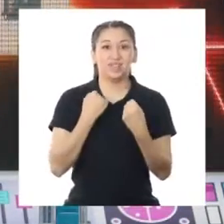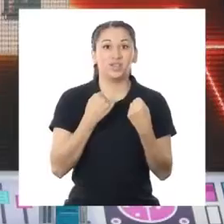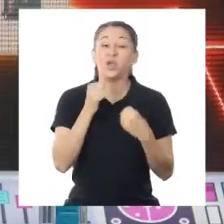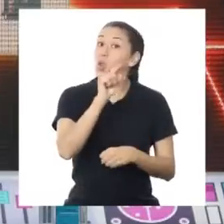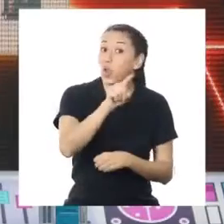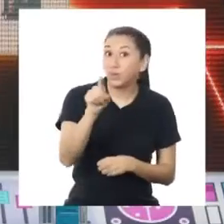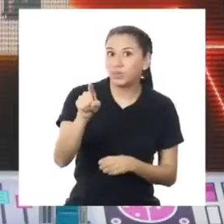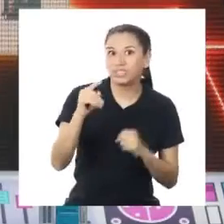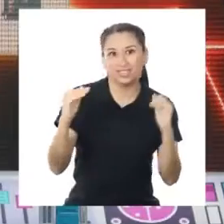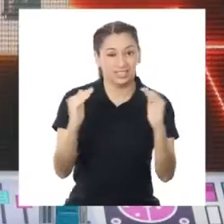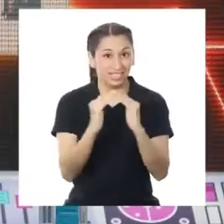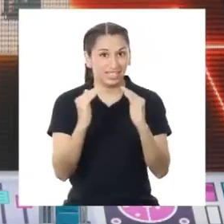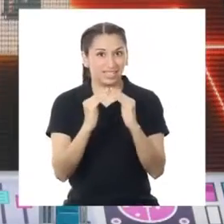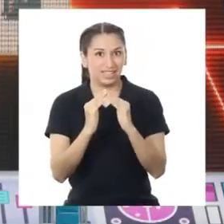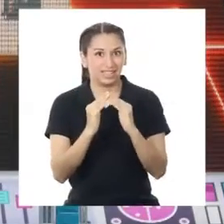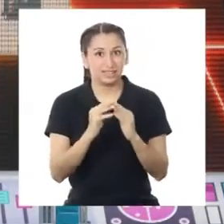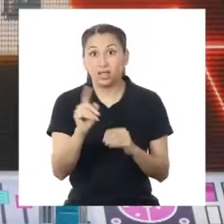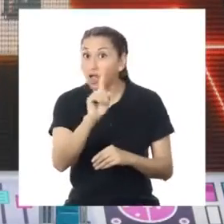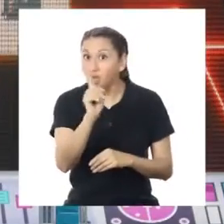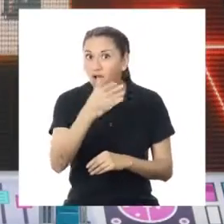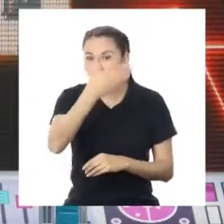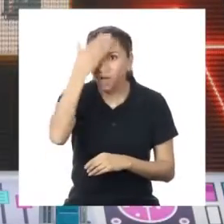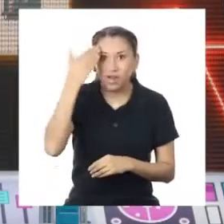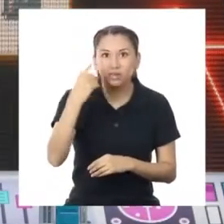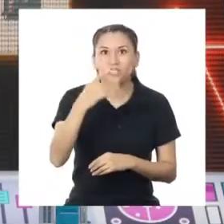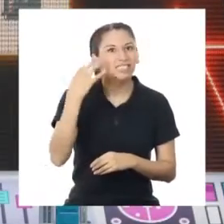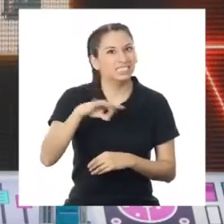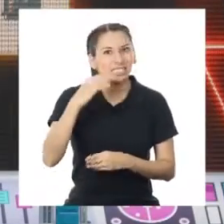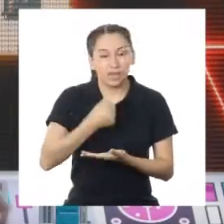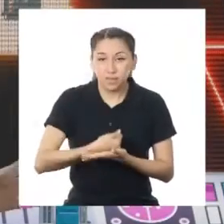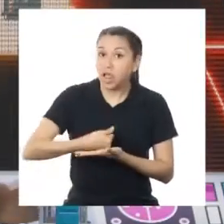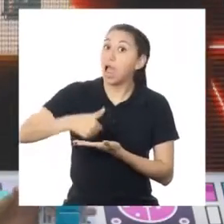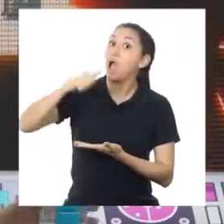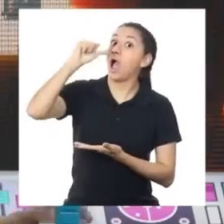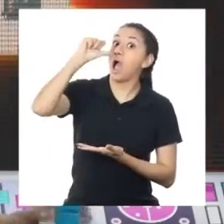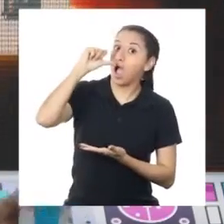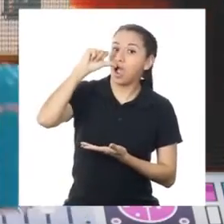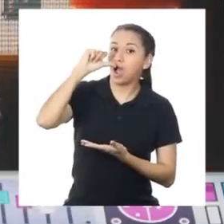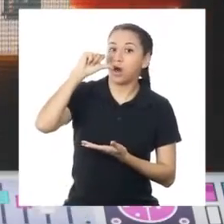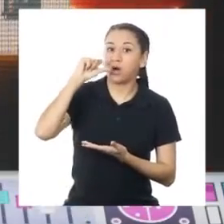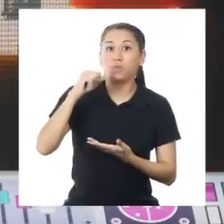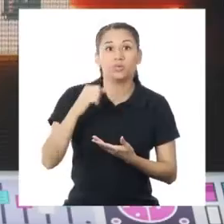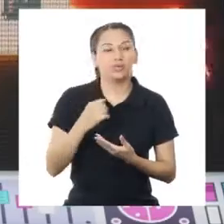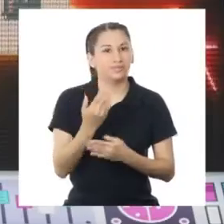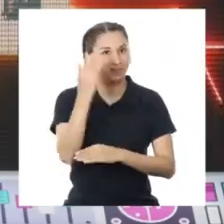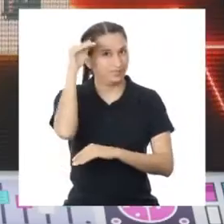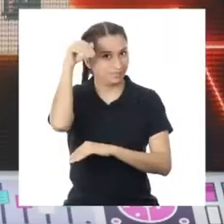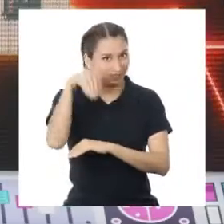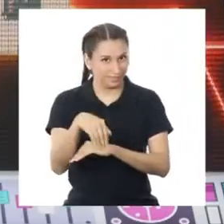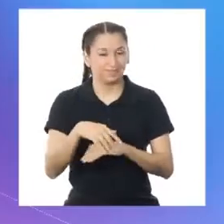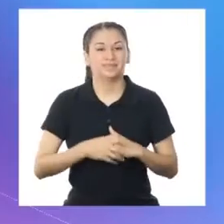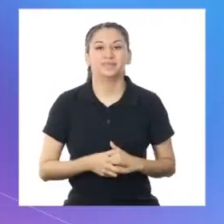Ustedes en casa no se olviden de mantenerse hidratados durante todo el día. La